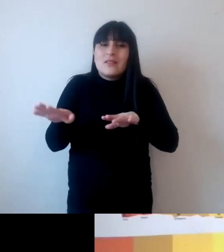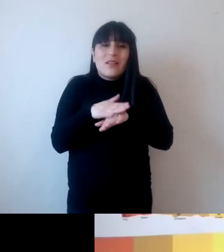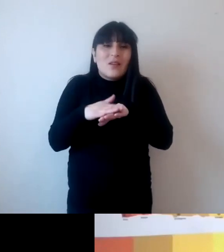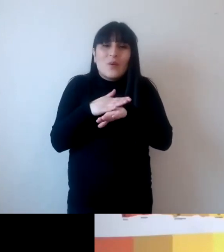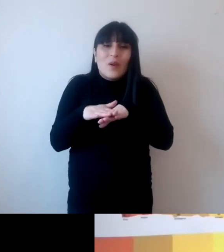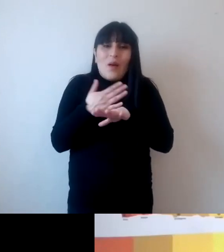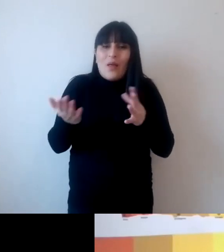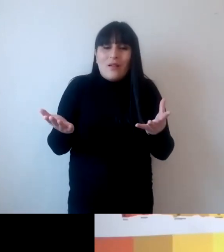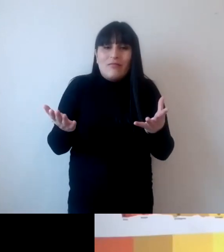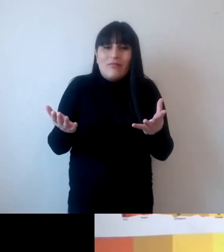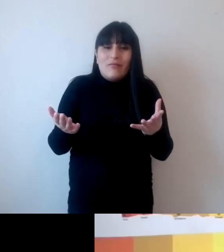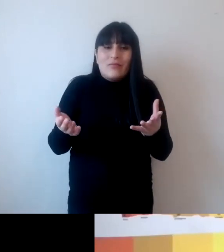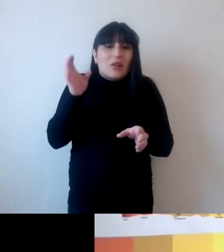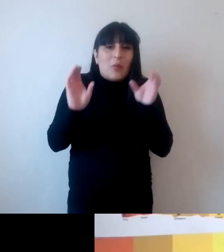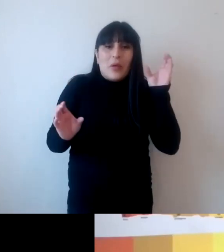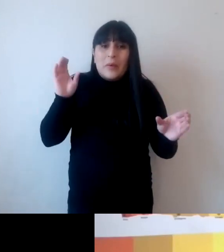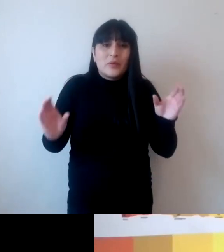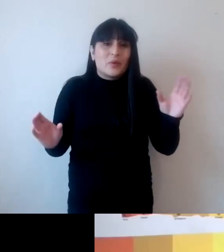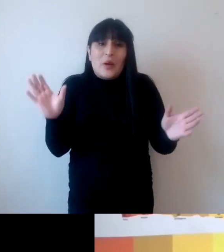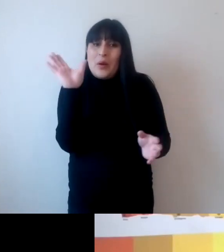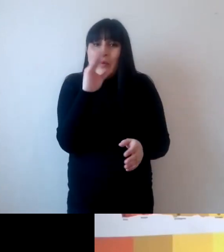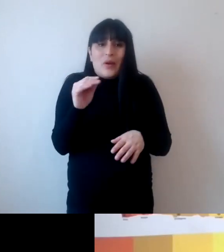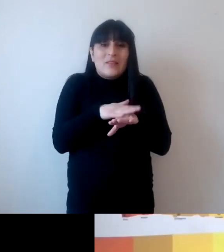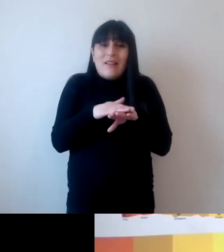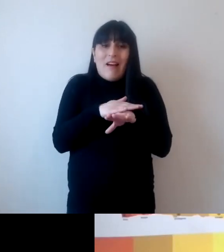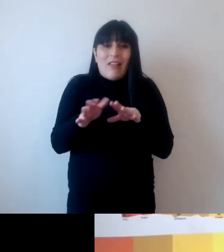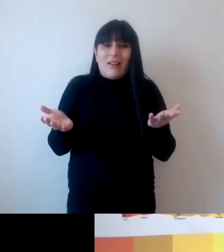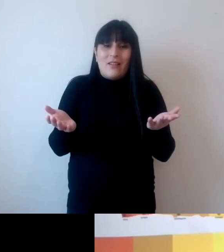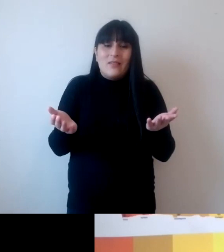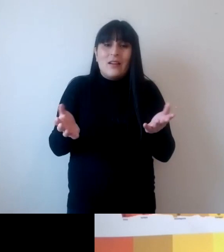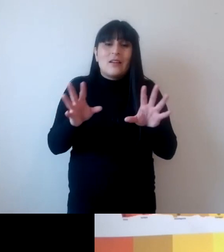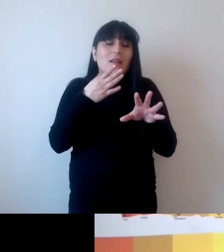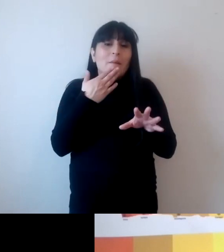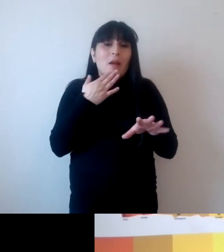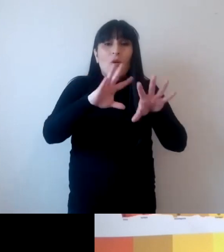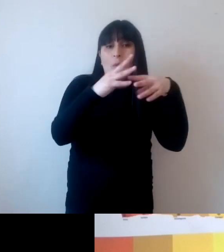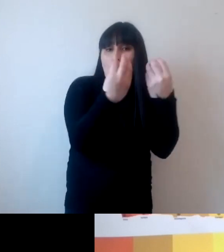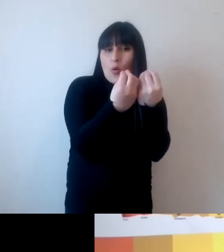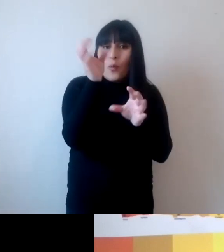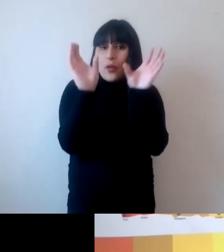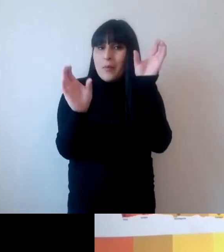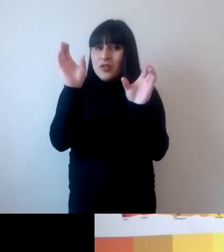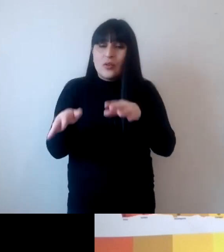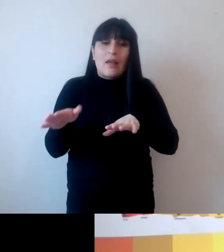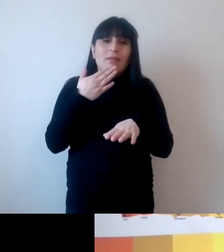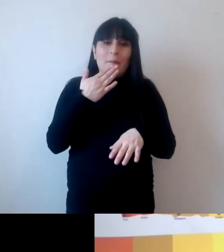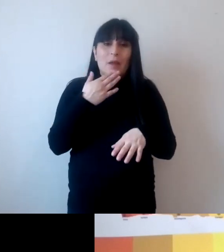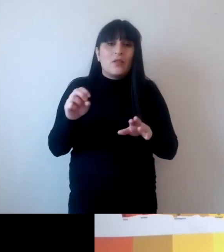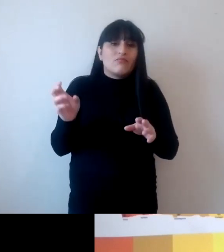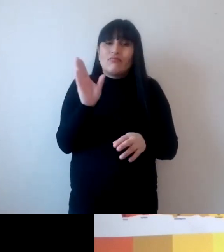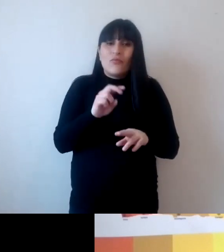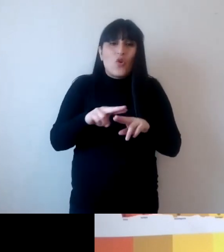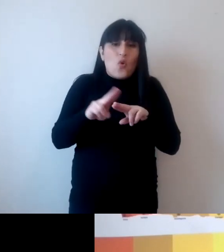a nivel de especie ni estamos actuando a nivel de los distintos grupos humanos en la que nos articulamos